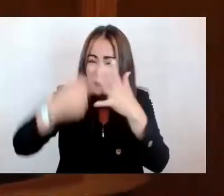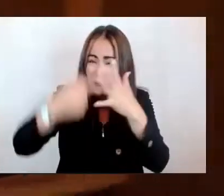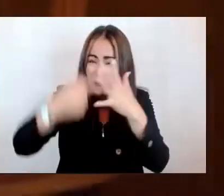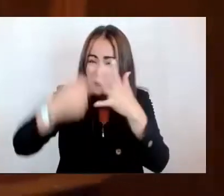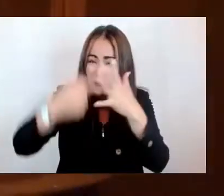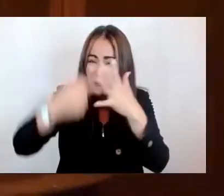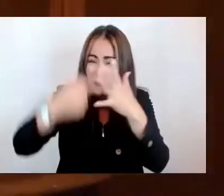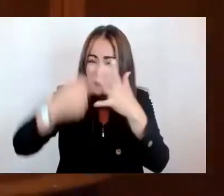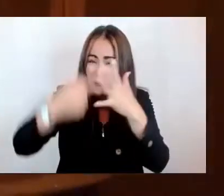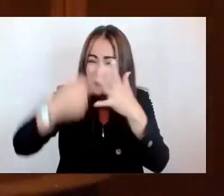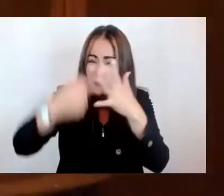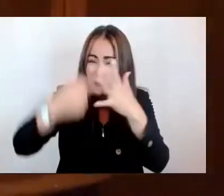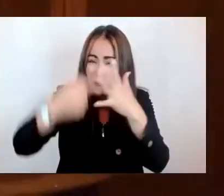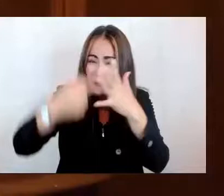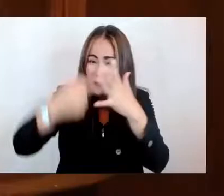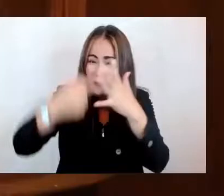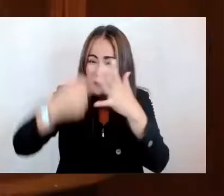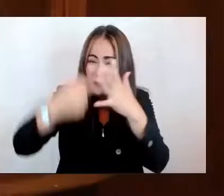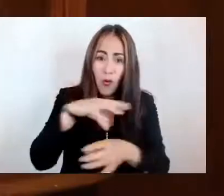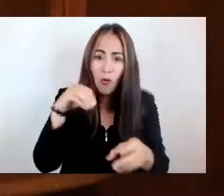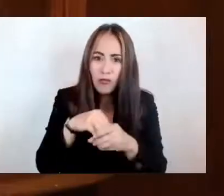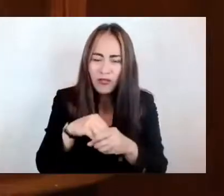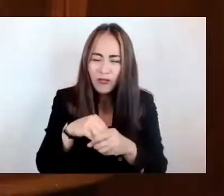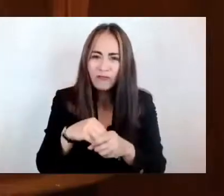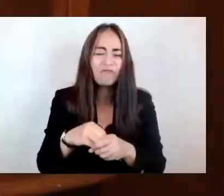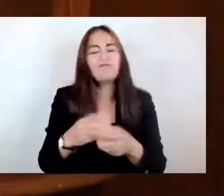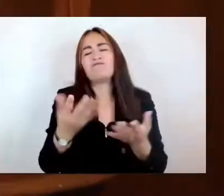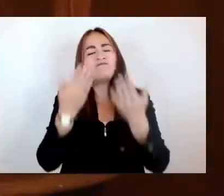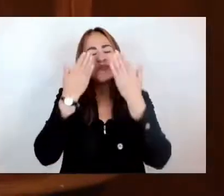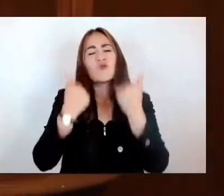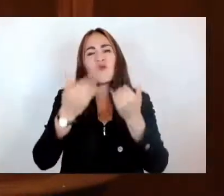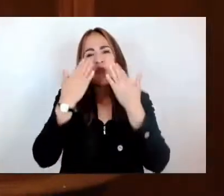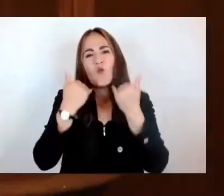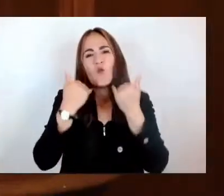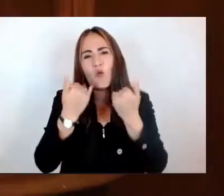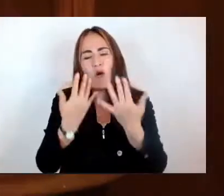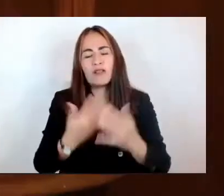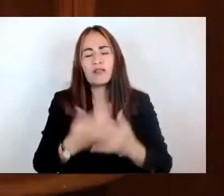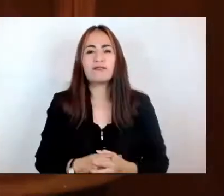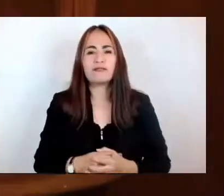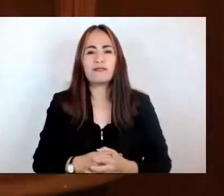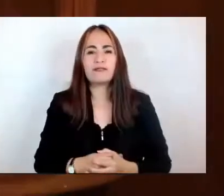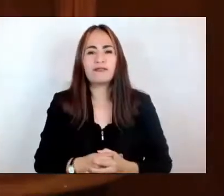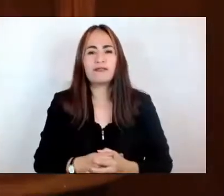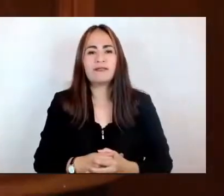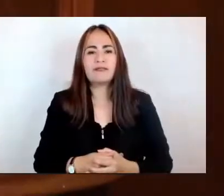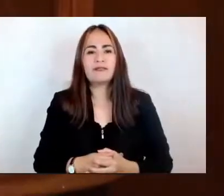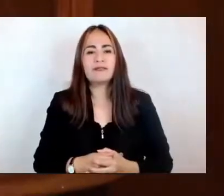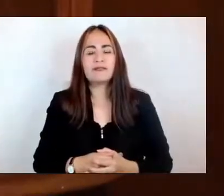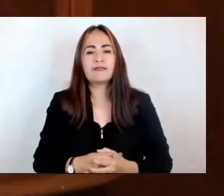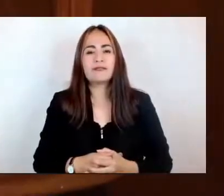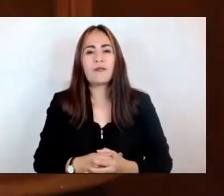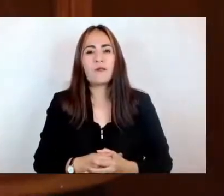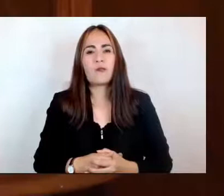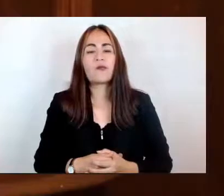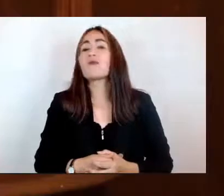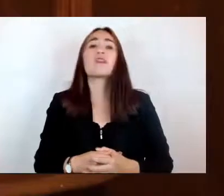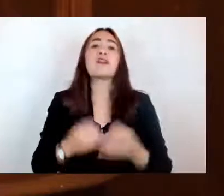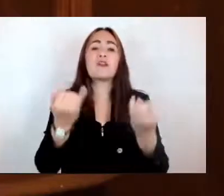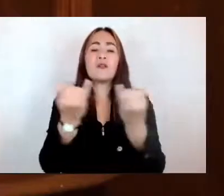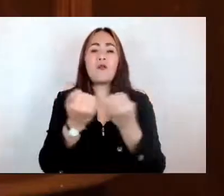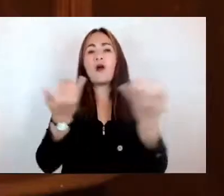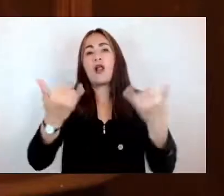necesitan para hacer una vida independiente, tal y como comparativamente posee algún joven